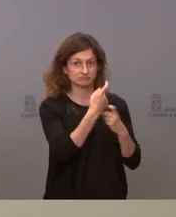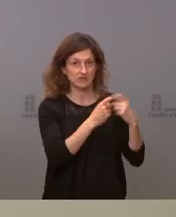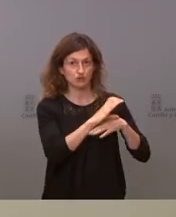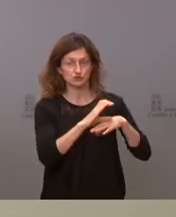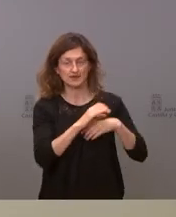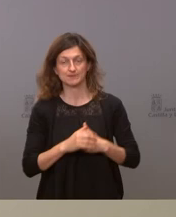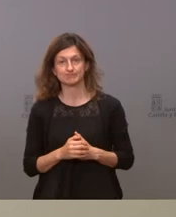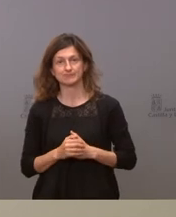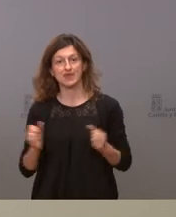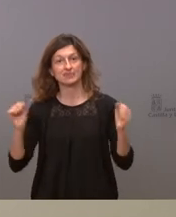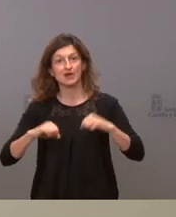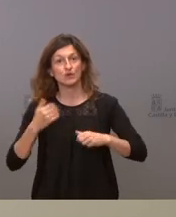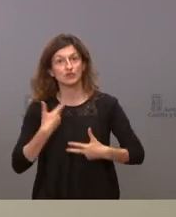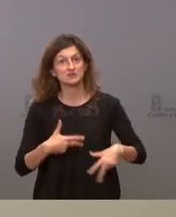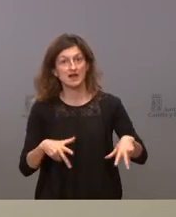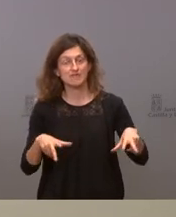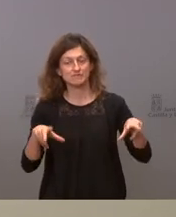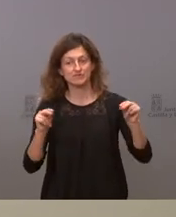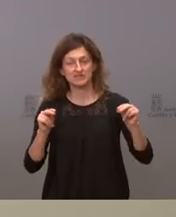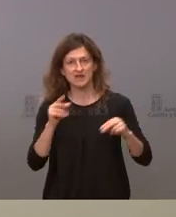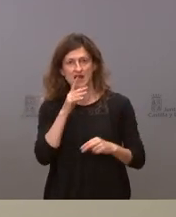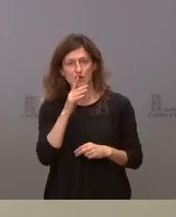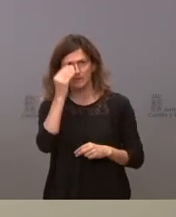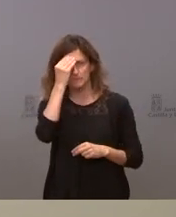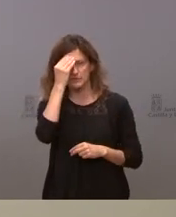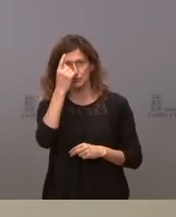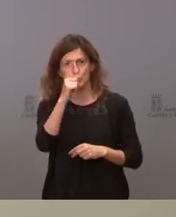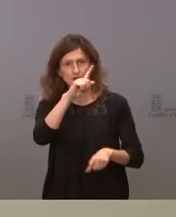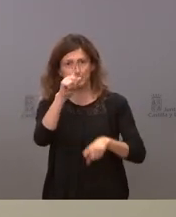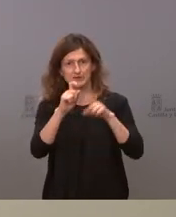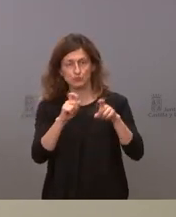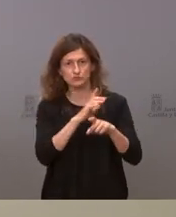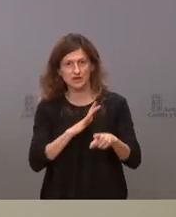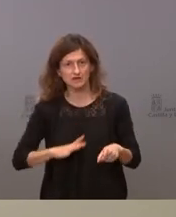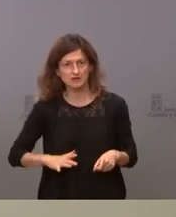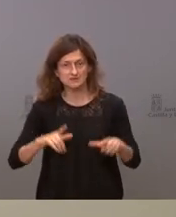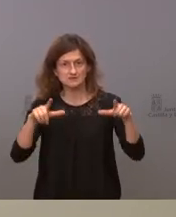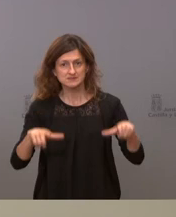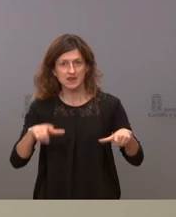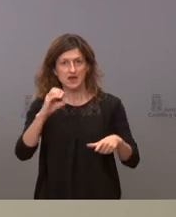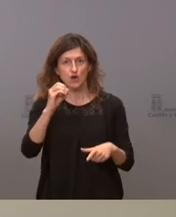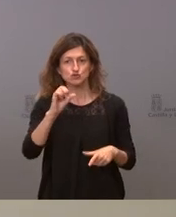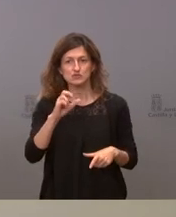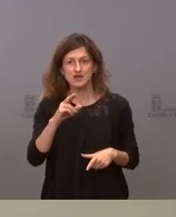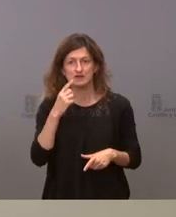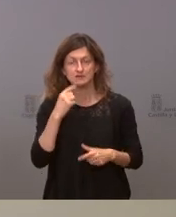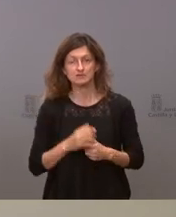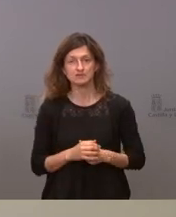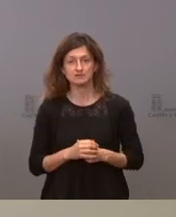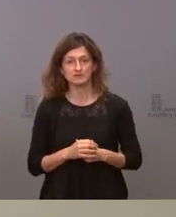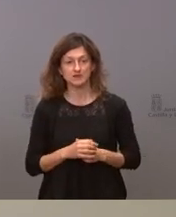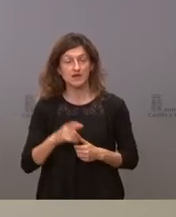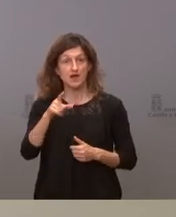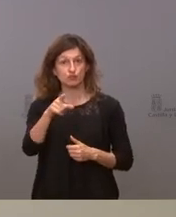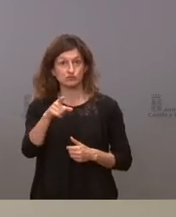de acuerdo hemos llegado al final aunque creo que hay una pregunta pendiente en la sala Oscar con lo que planteaban